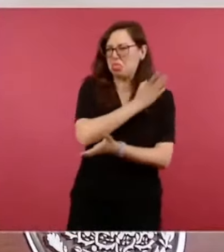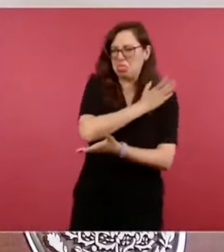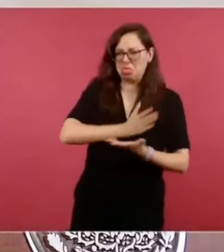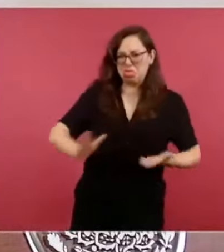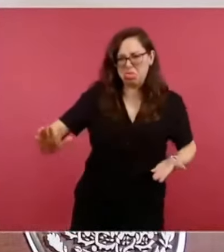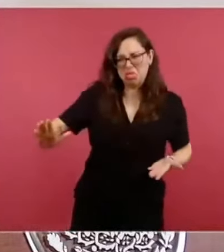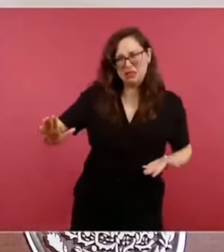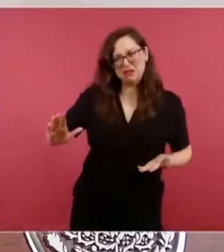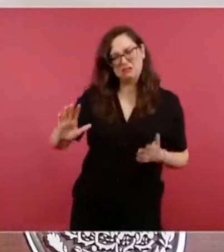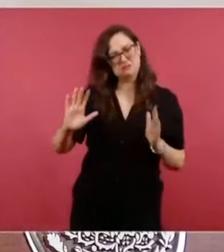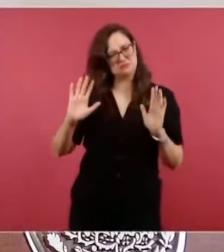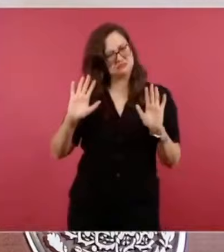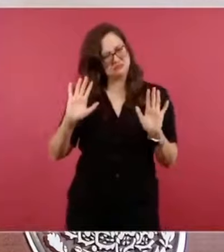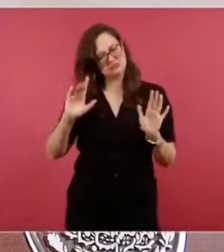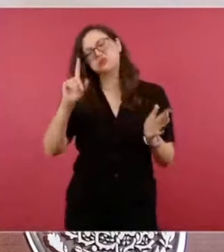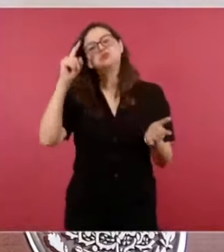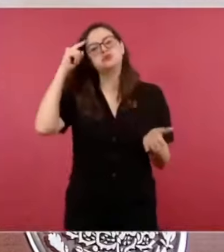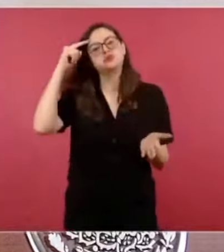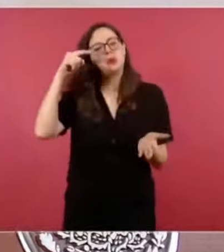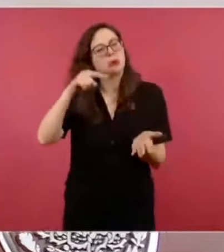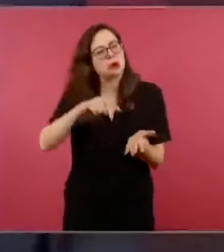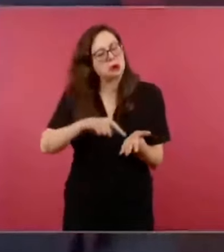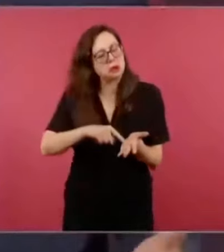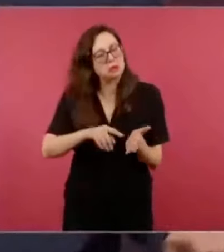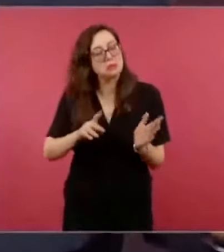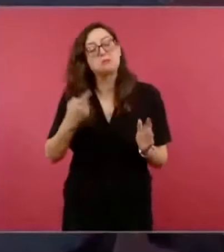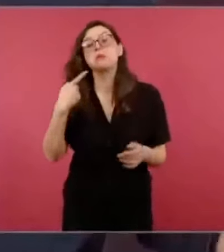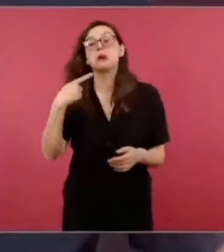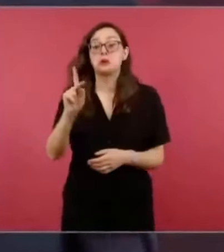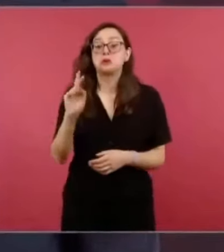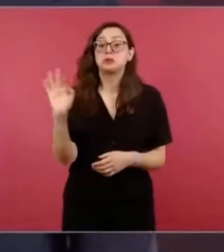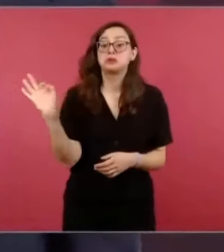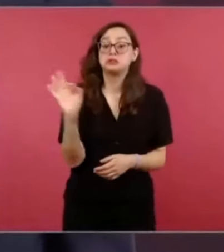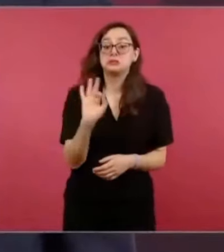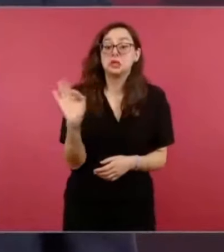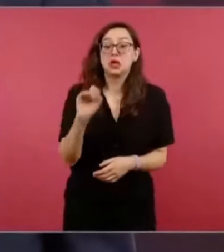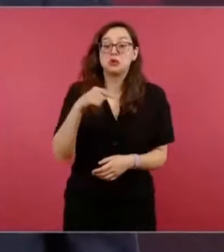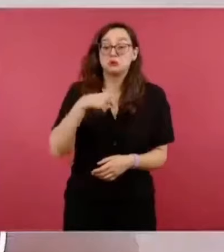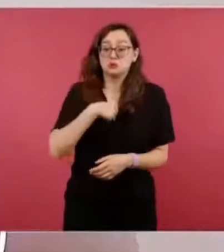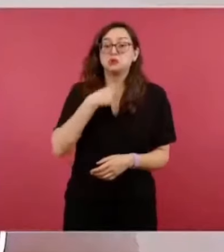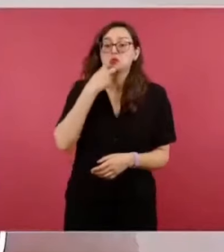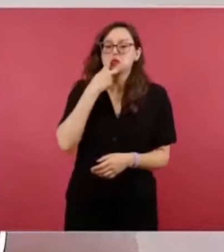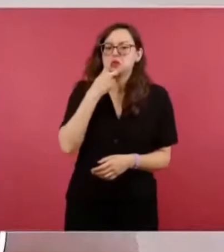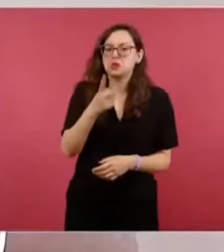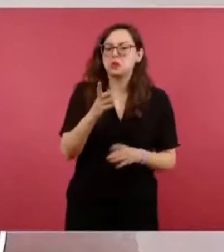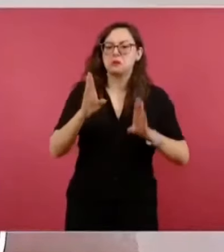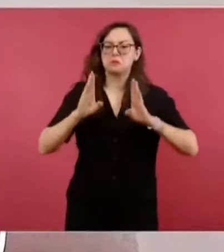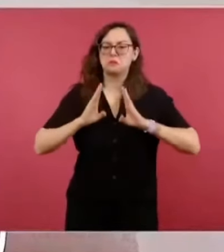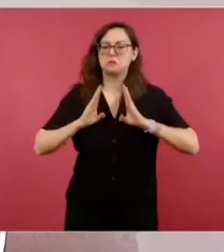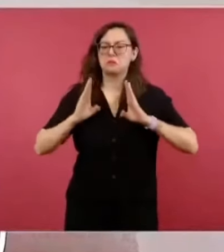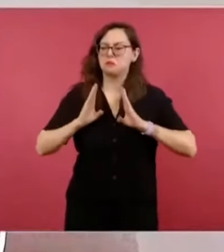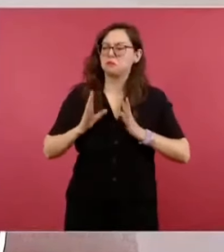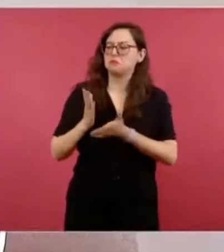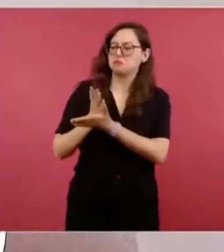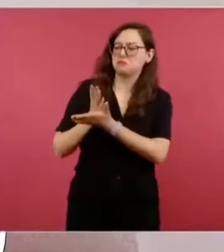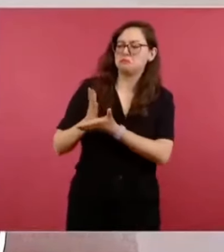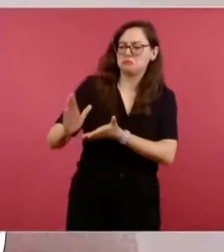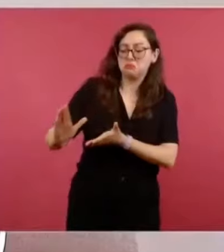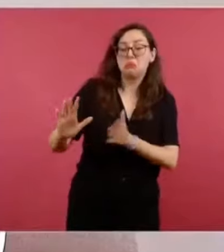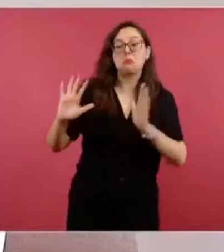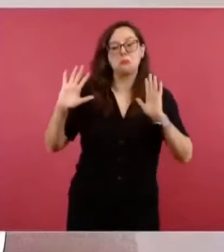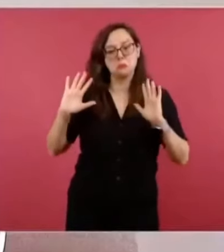hay un refrán, no,